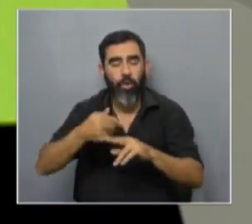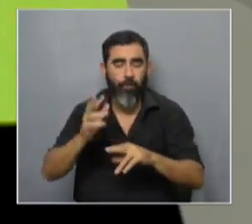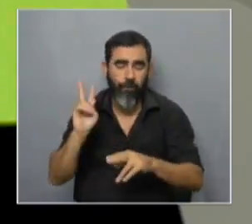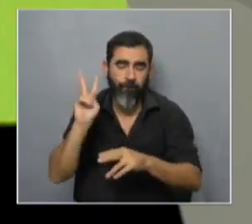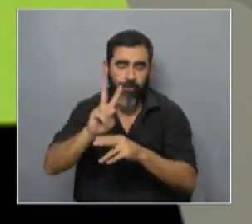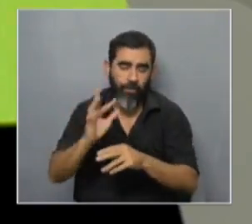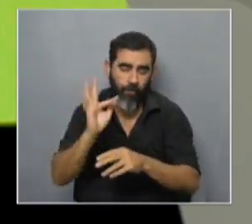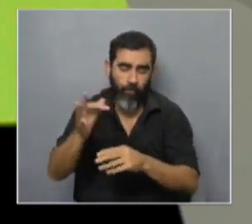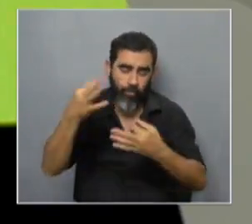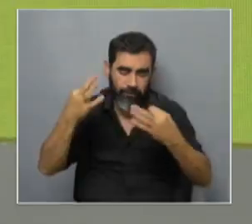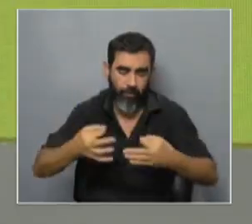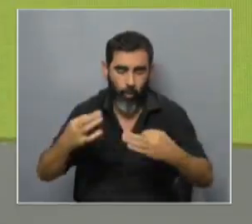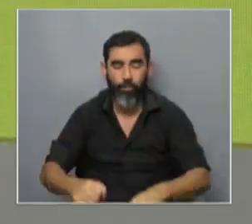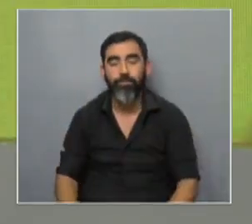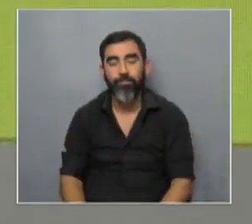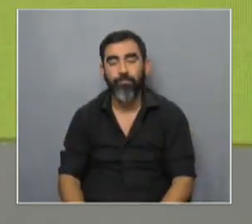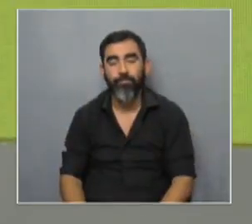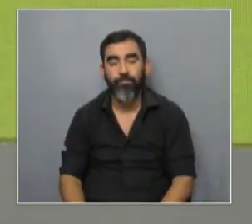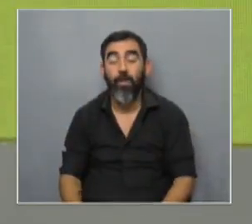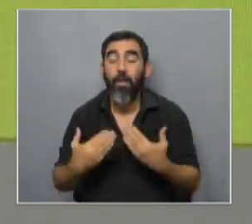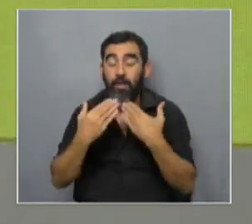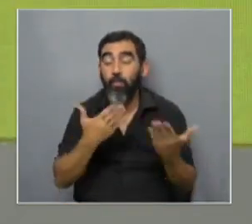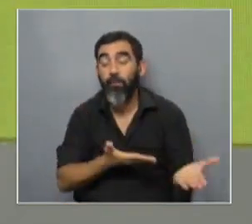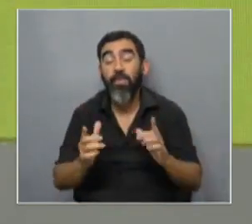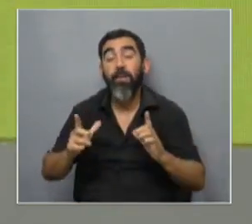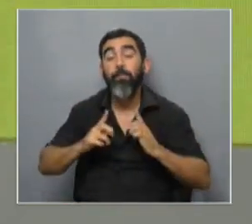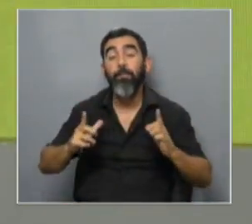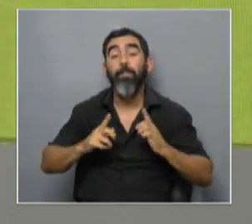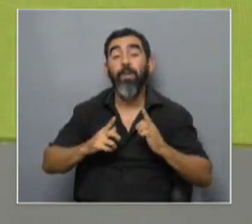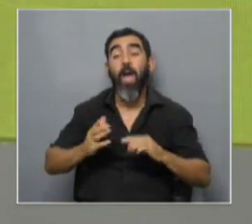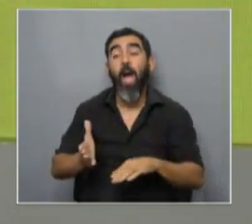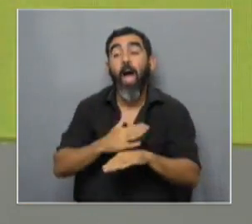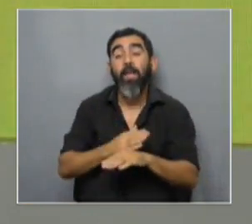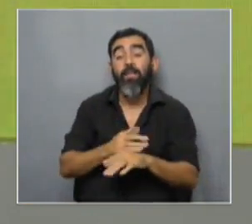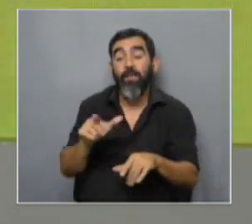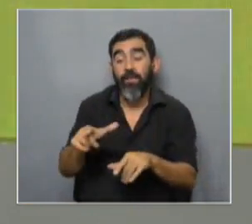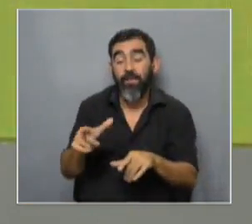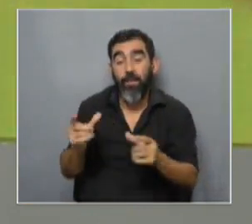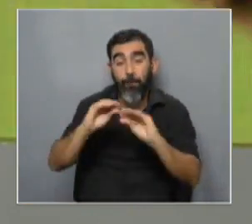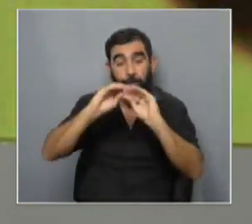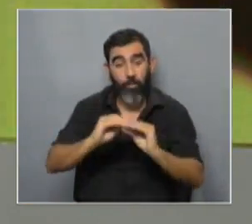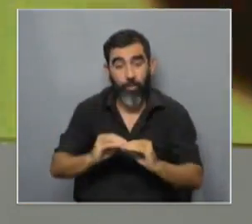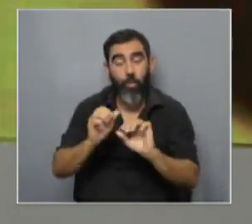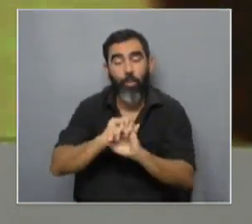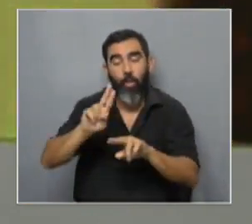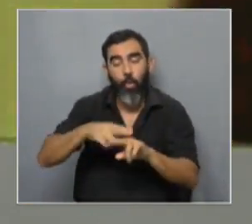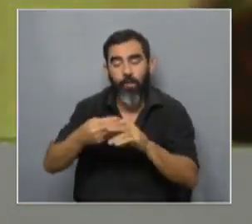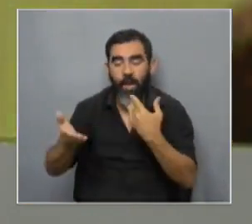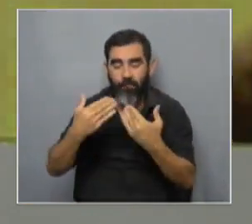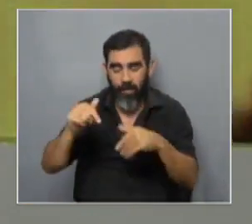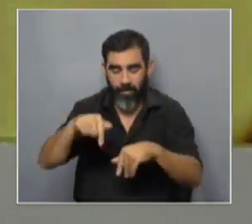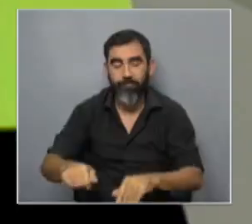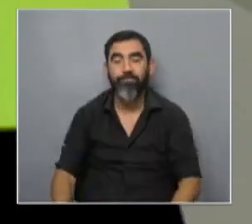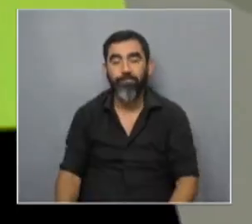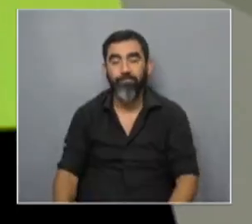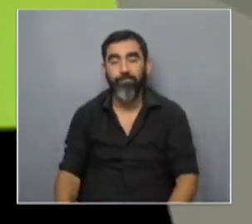temas en la agenda científica para seguir conversando gracias por la invitación esperamos que antes que se concreta esta rendición de cuentas podamos conversar exactamente